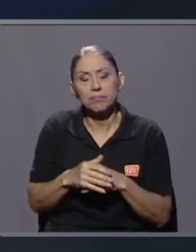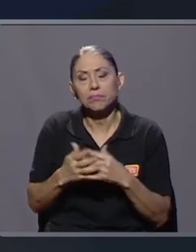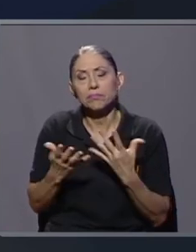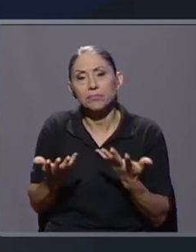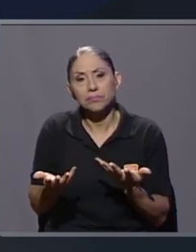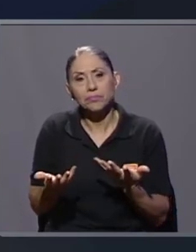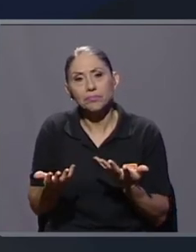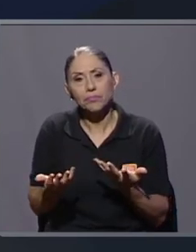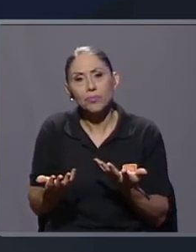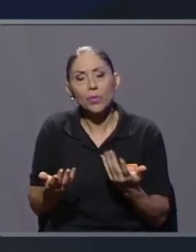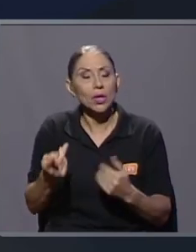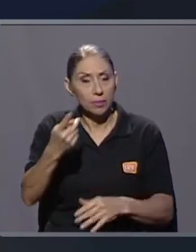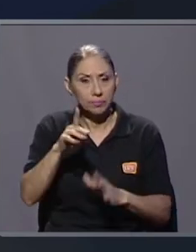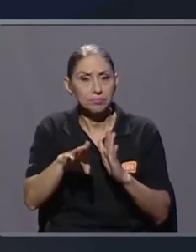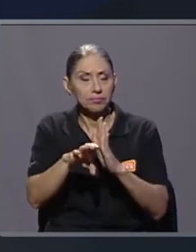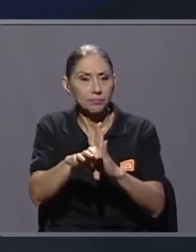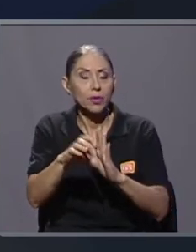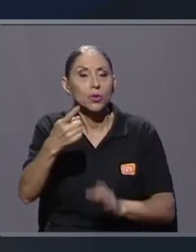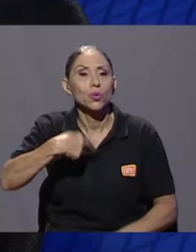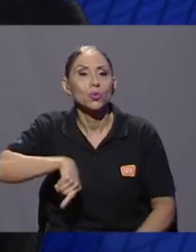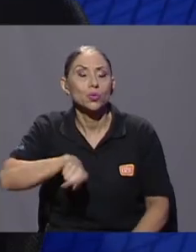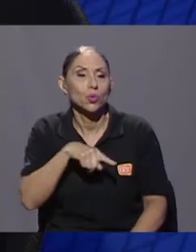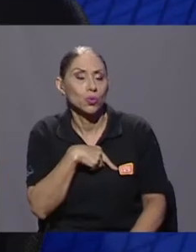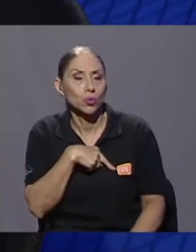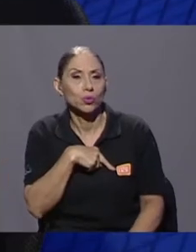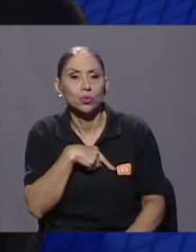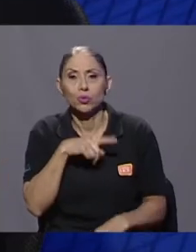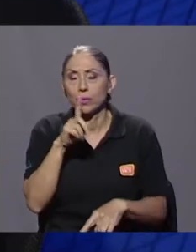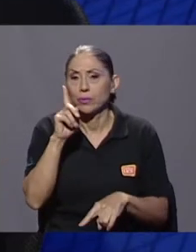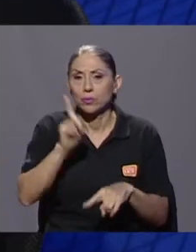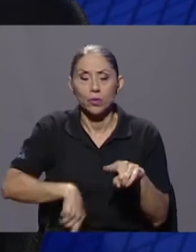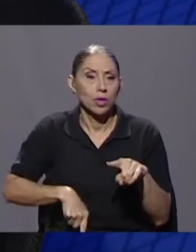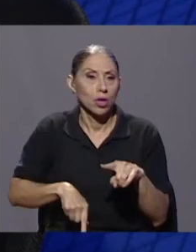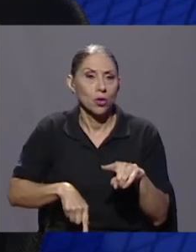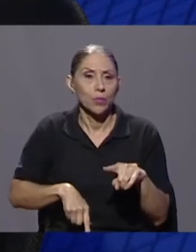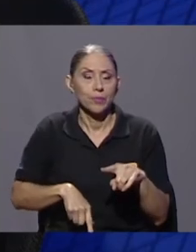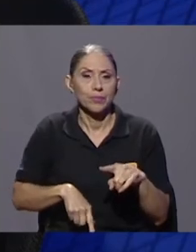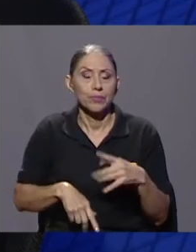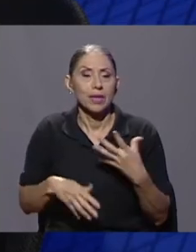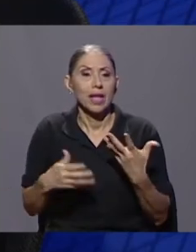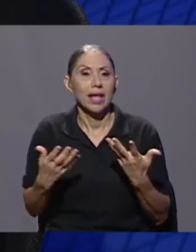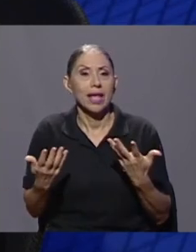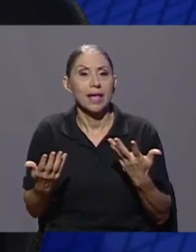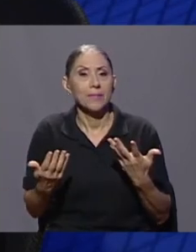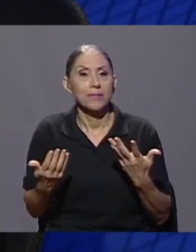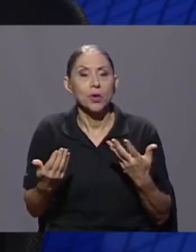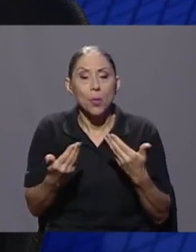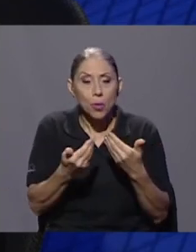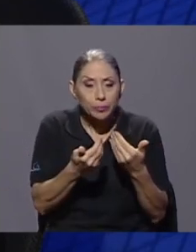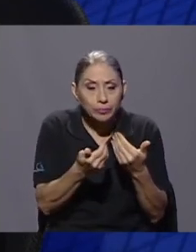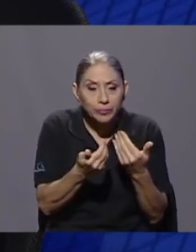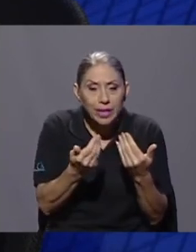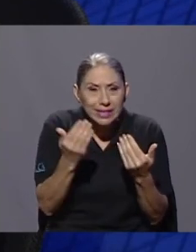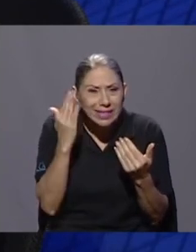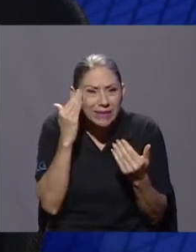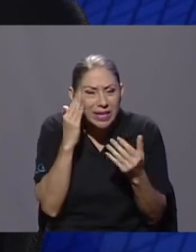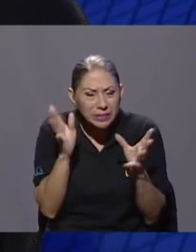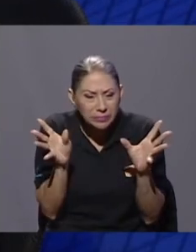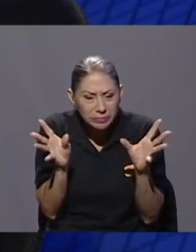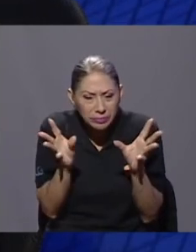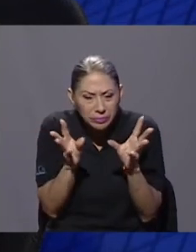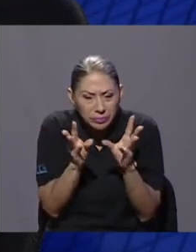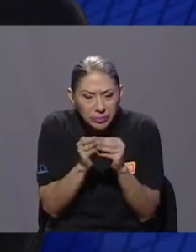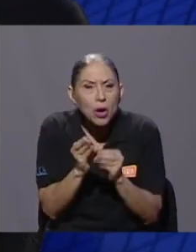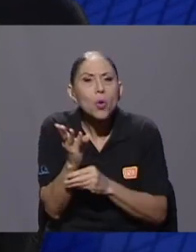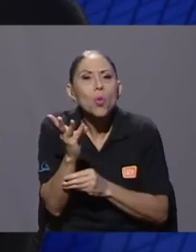nosotros no hemos podido tampoco segmentar muchísimo la información de cuántos somos, de